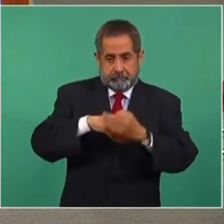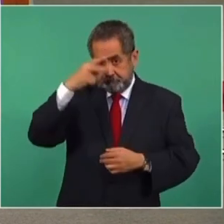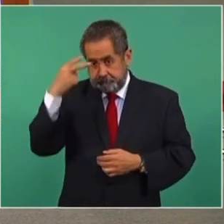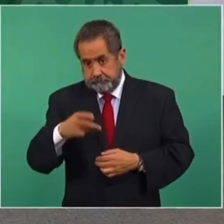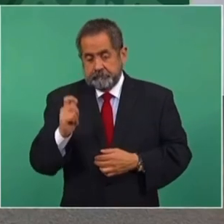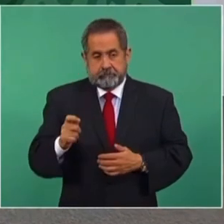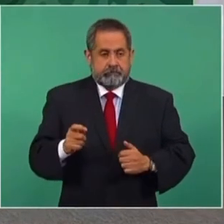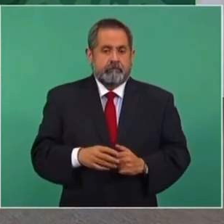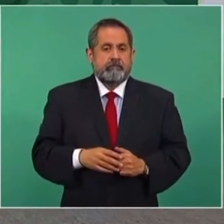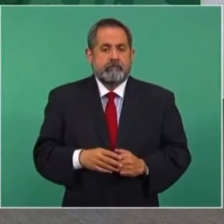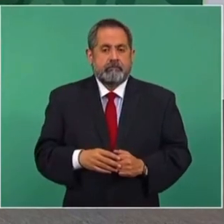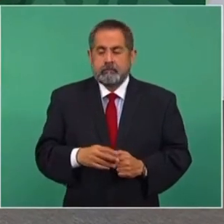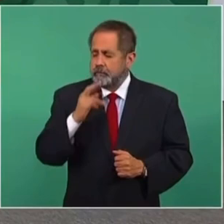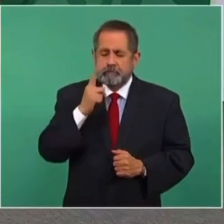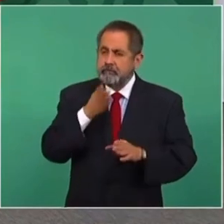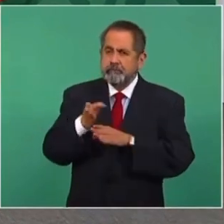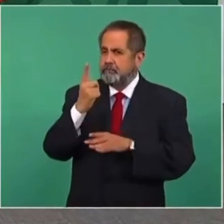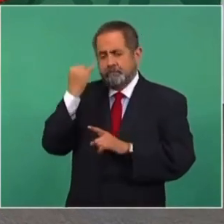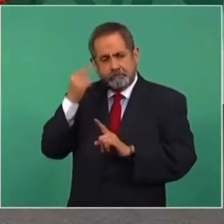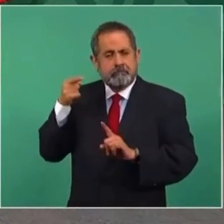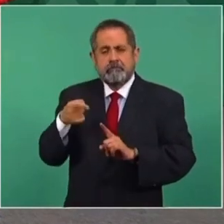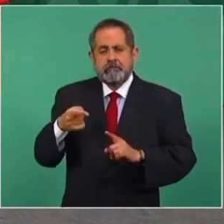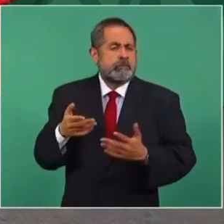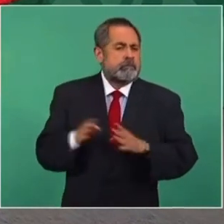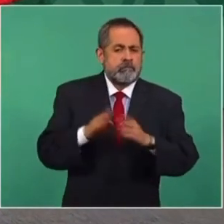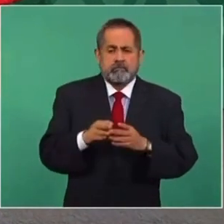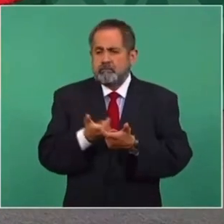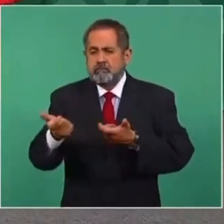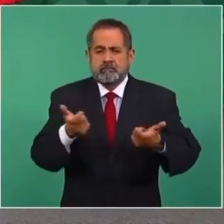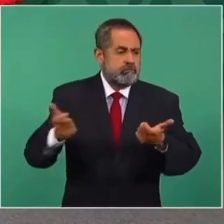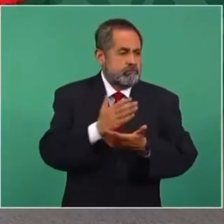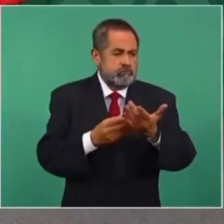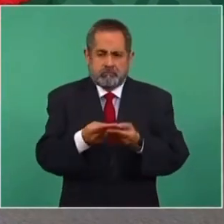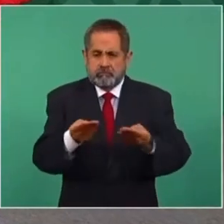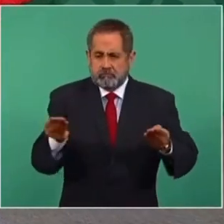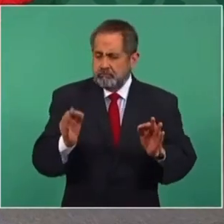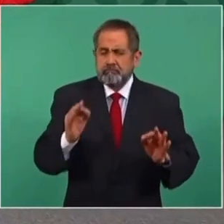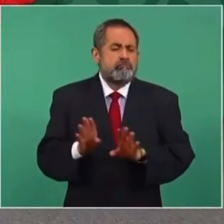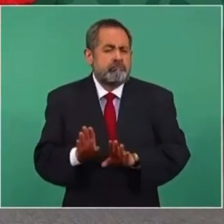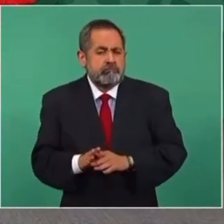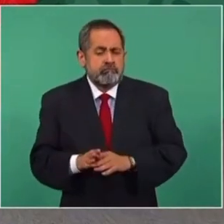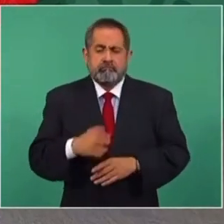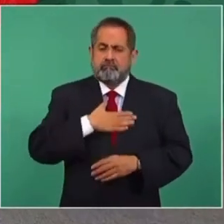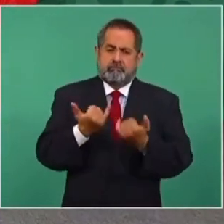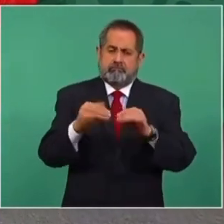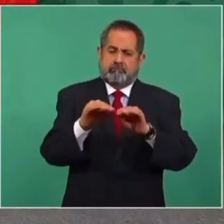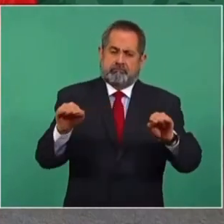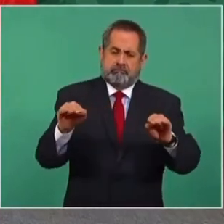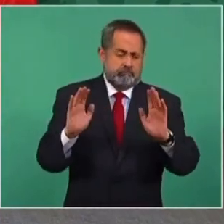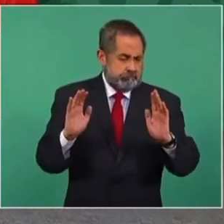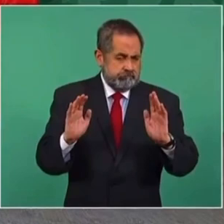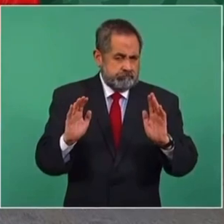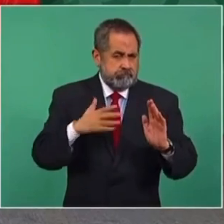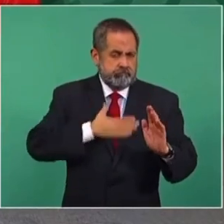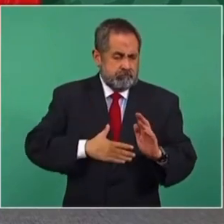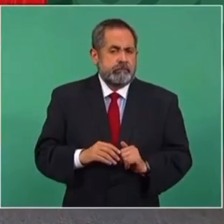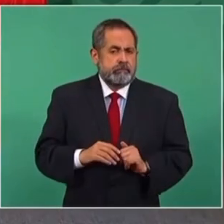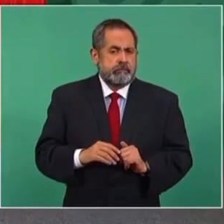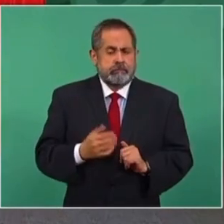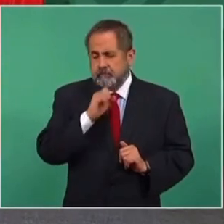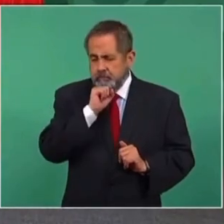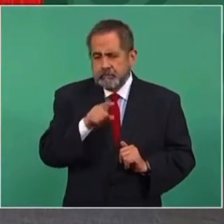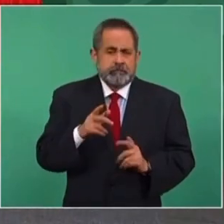los mexicanos, la mejor forma de que haya una buena distribución de esa riqueza es que haya equidad, que haya justicia